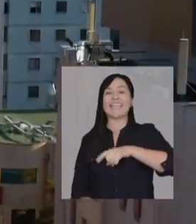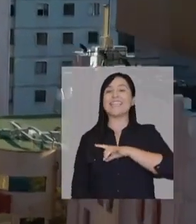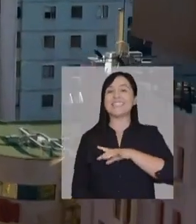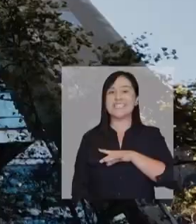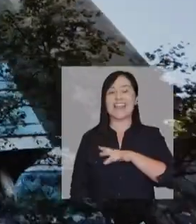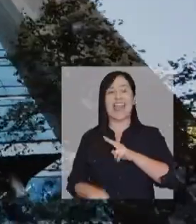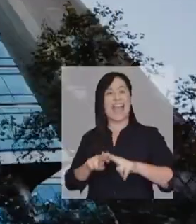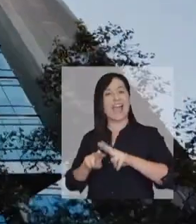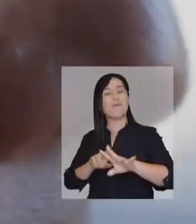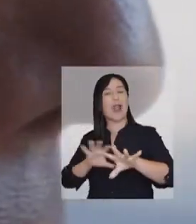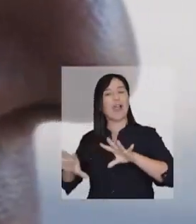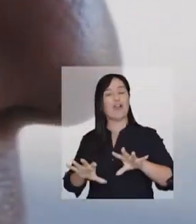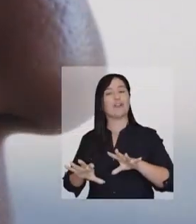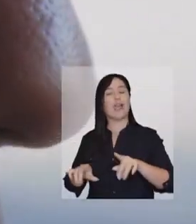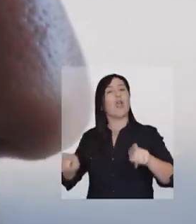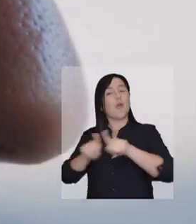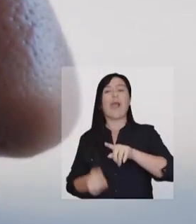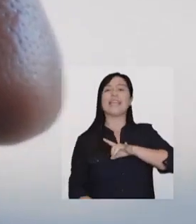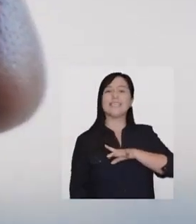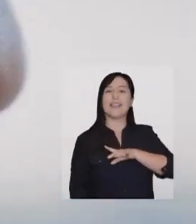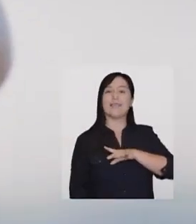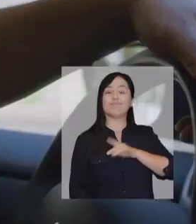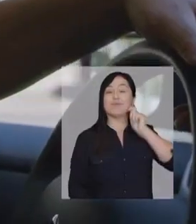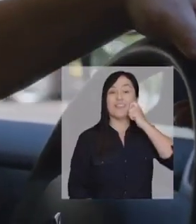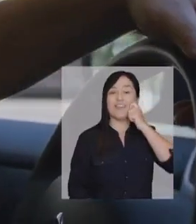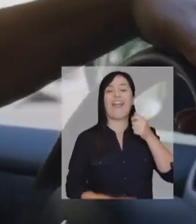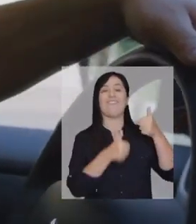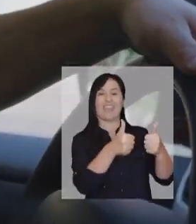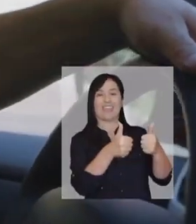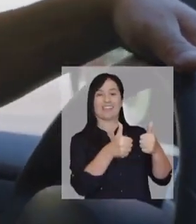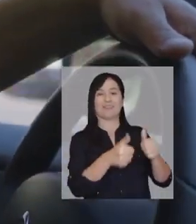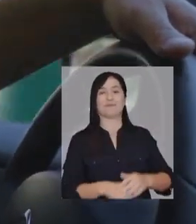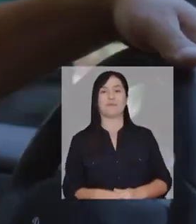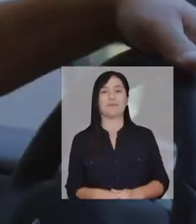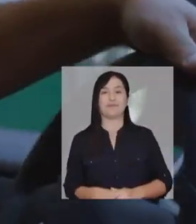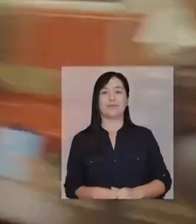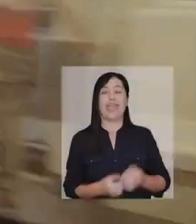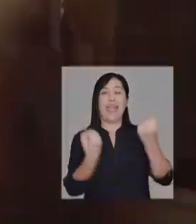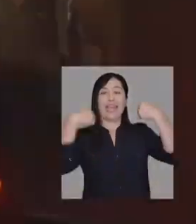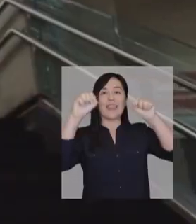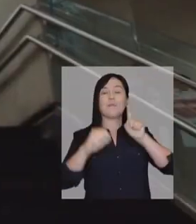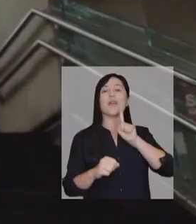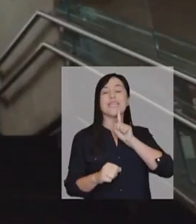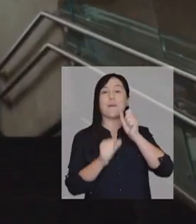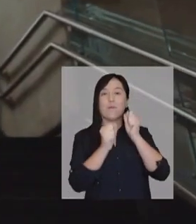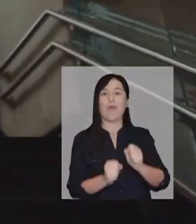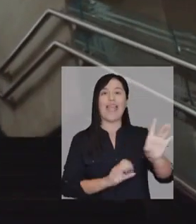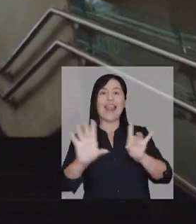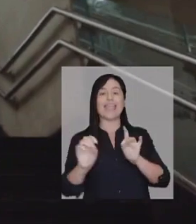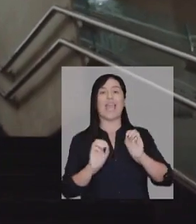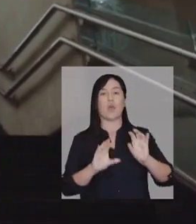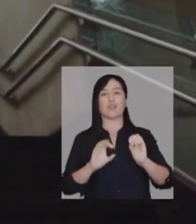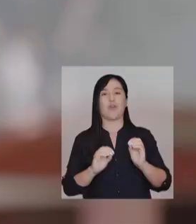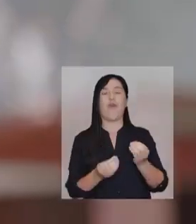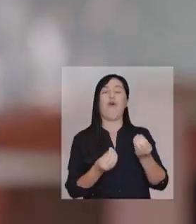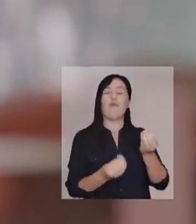ganó la posibilidad de en Chile podamos hacer las cosas de la chilena. O sea, bien hecho. Ganamos los que queremos poder